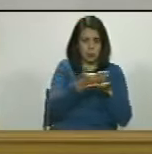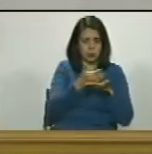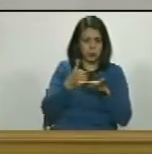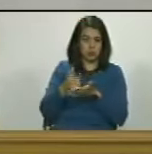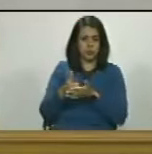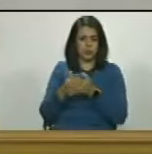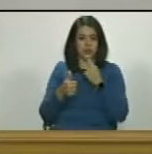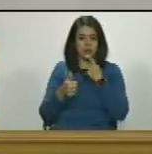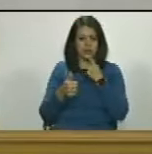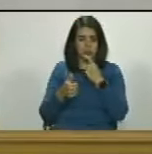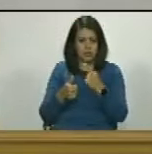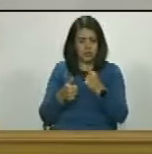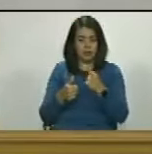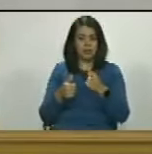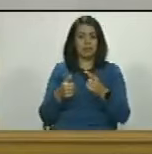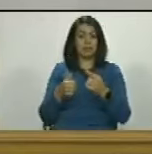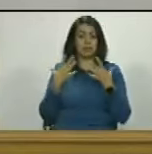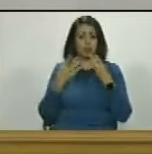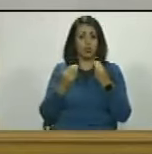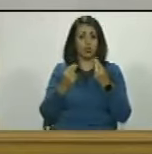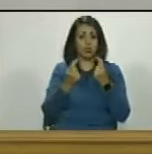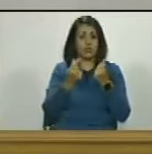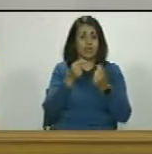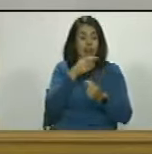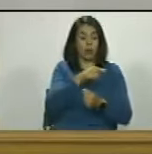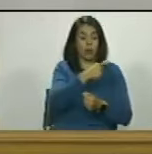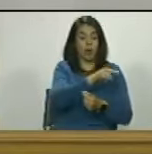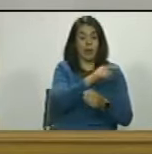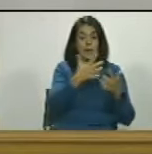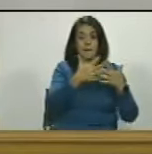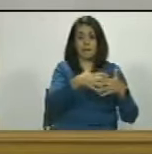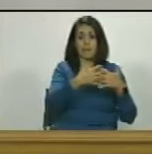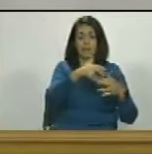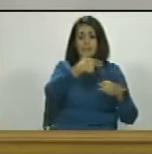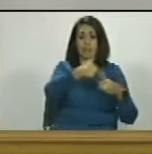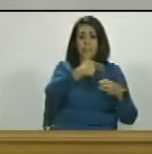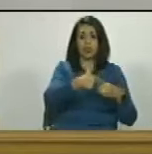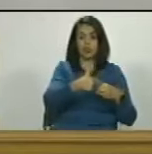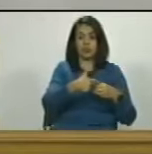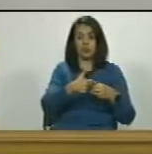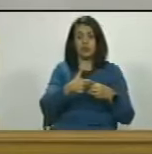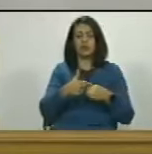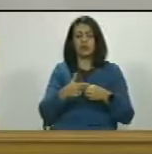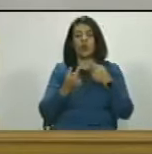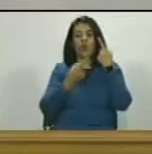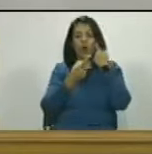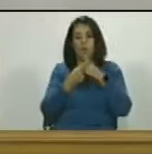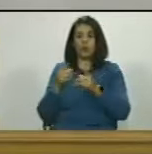no voy a decir medio llena ni medio vacía porque bastante plata que hay allí y pongan a otro